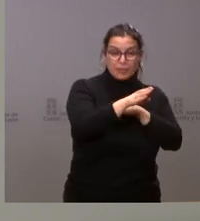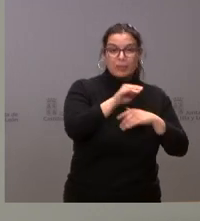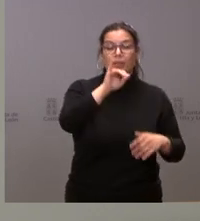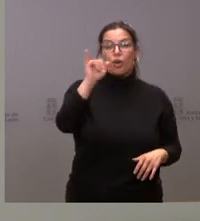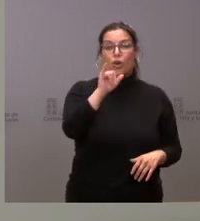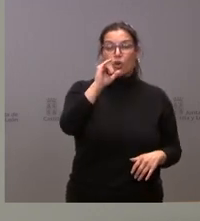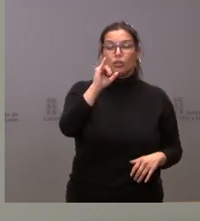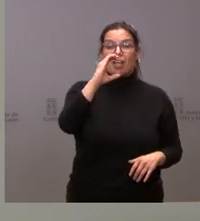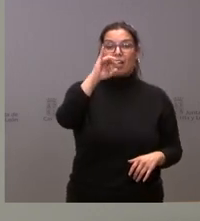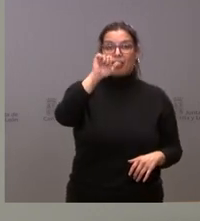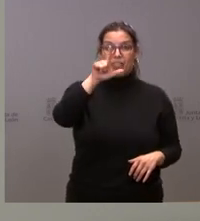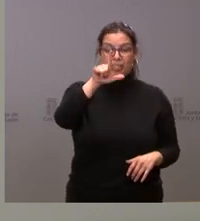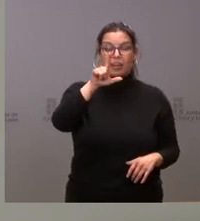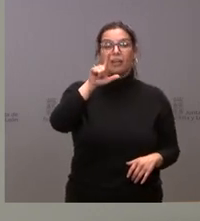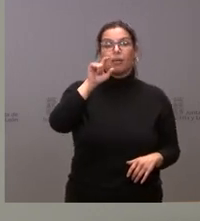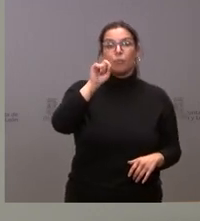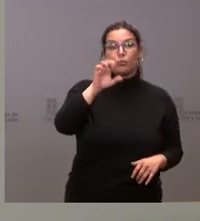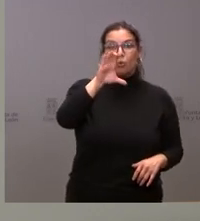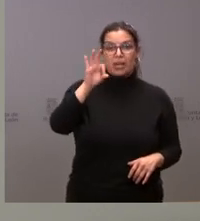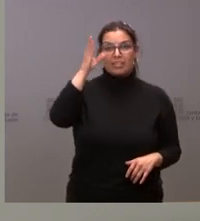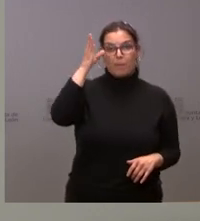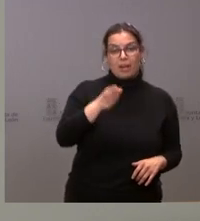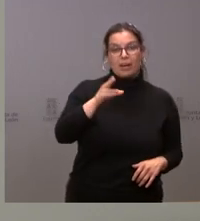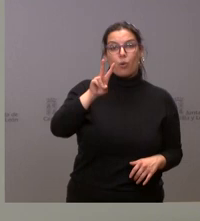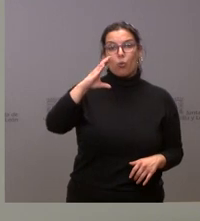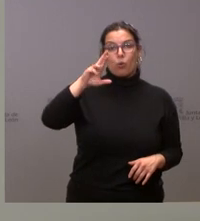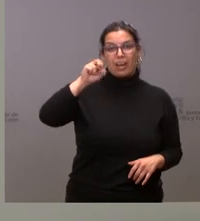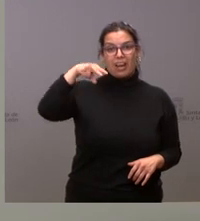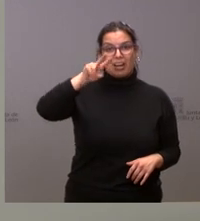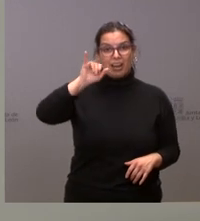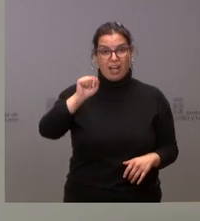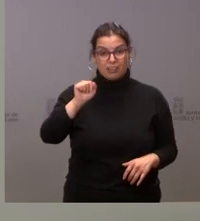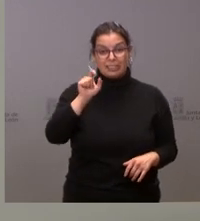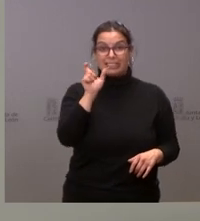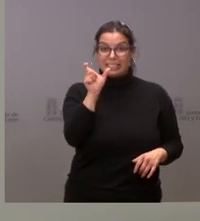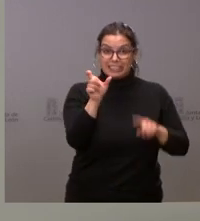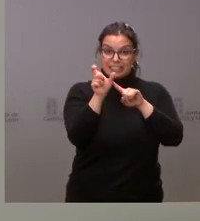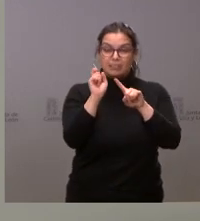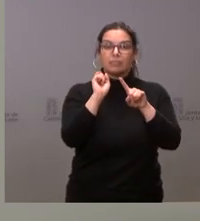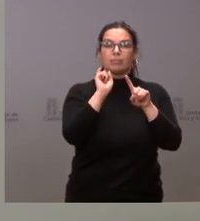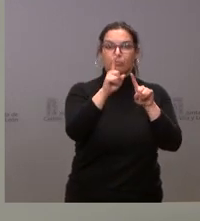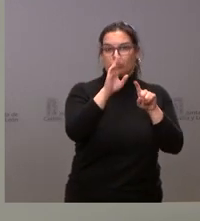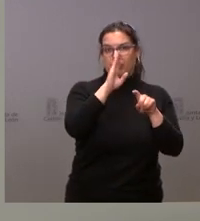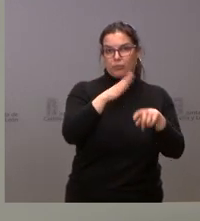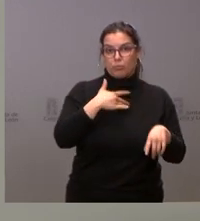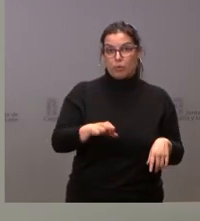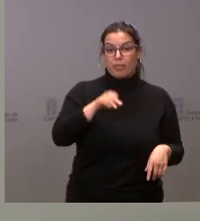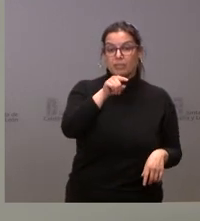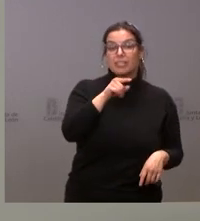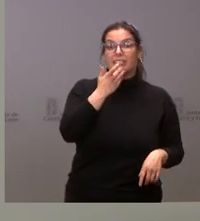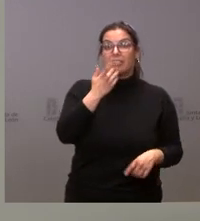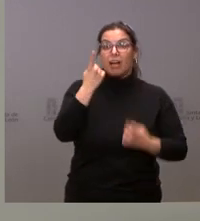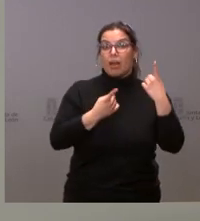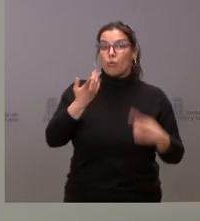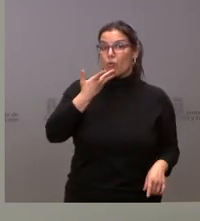.es barra Ucrania. Es una información, por tanto, en ese sentido, que en la medida en que muchas personas lo puedan conocer,